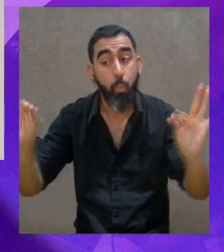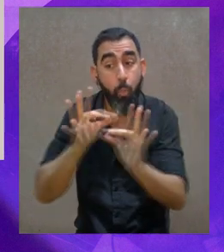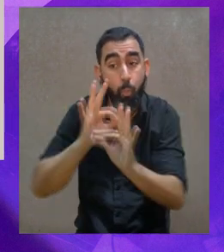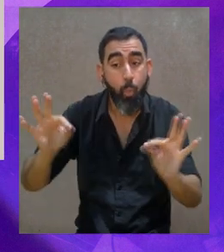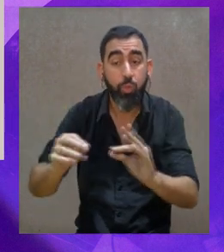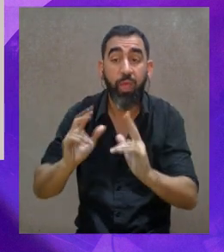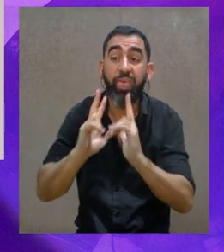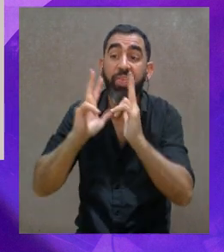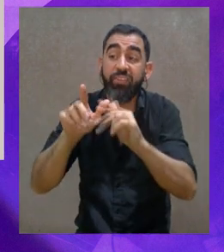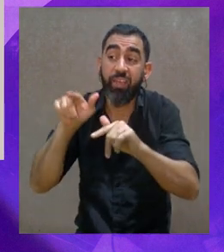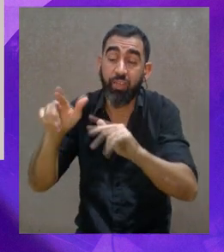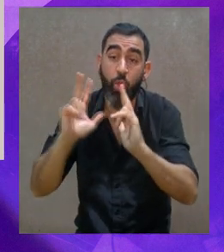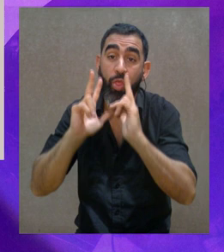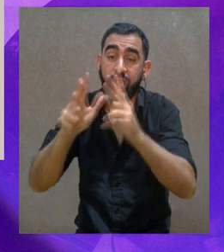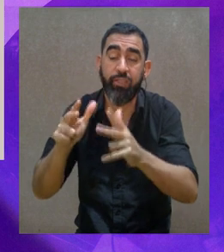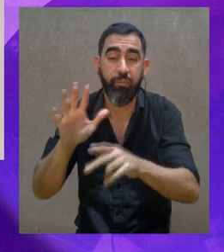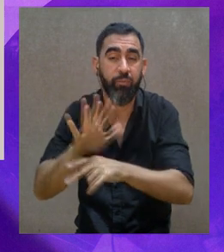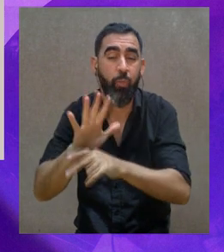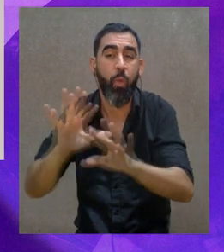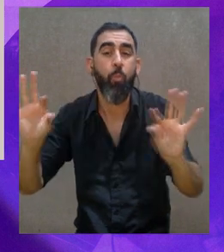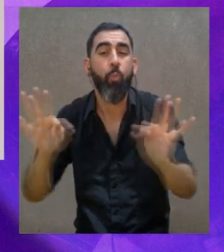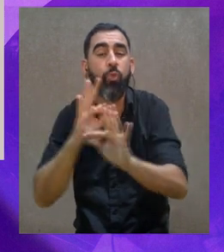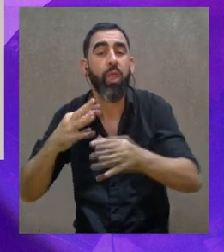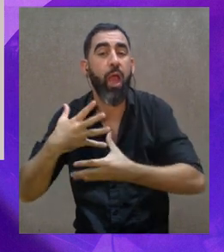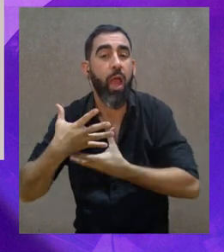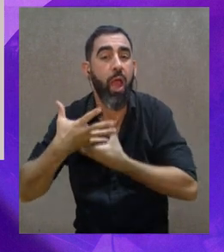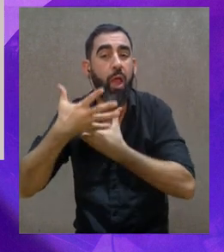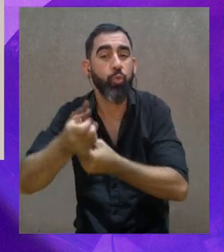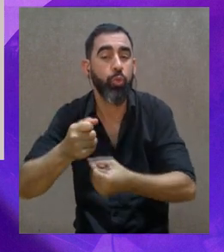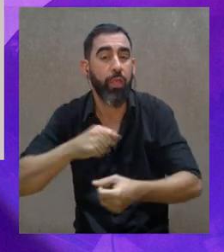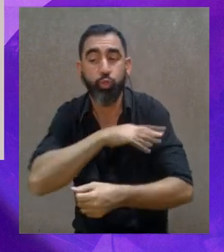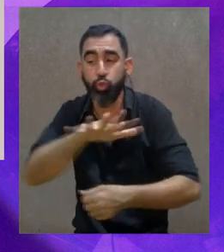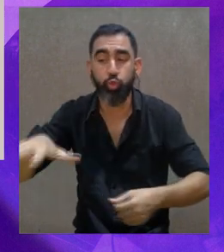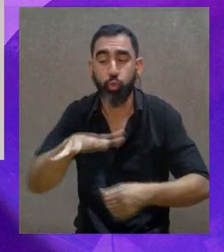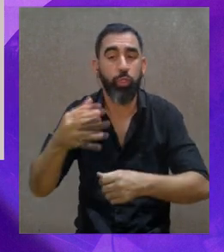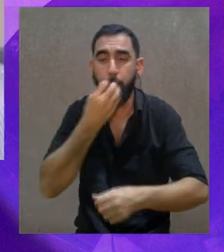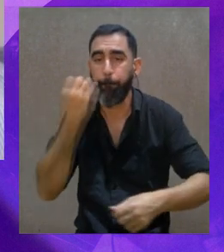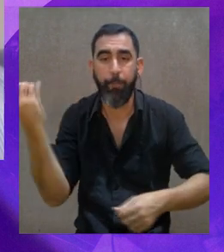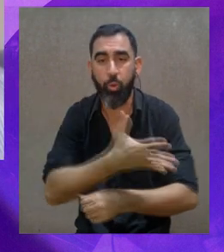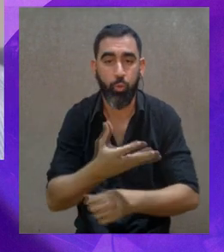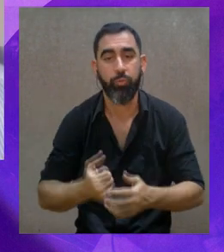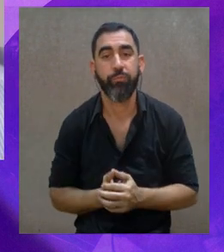de que la música ayudaba a generar una sociedad mejor.